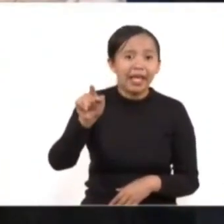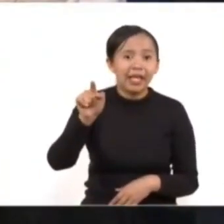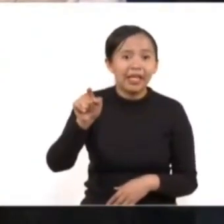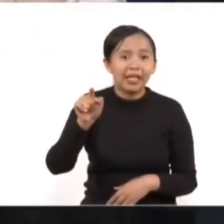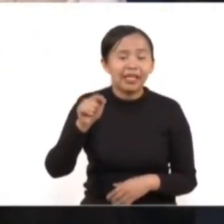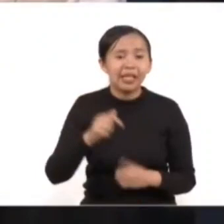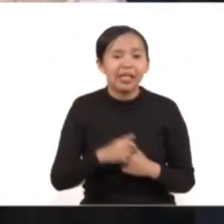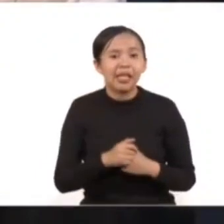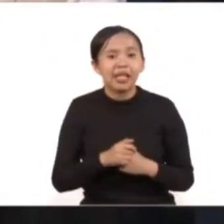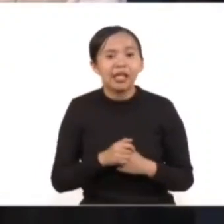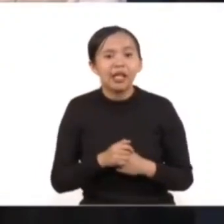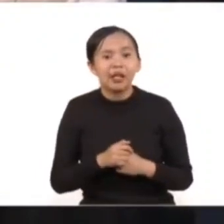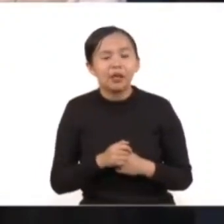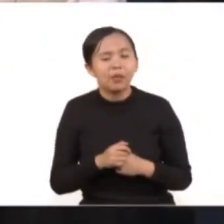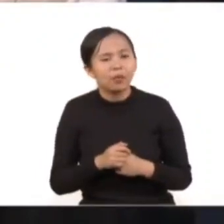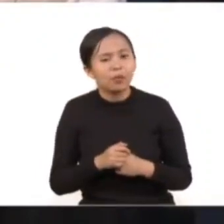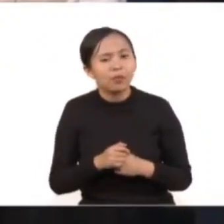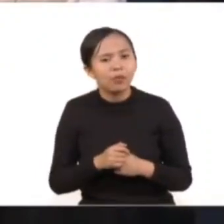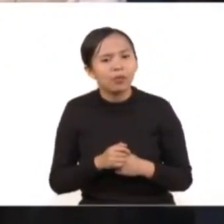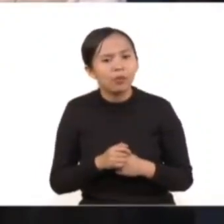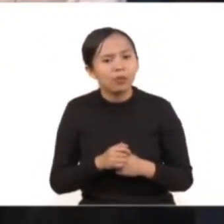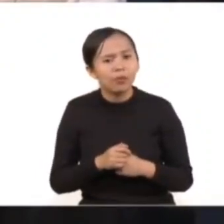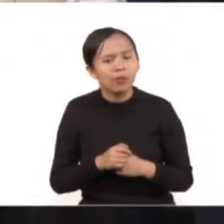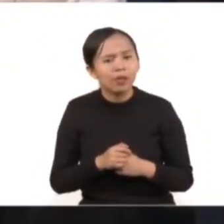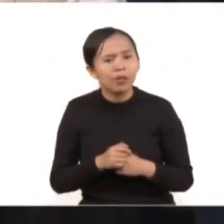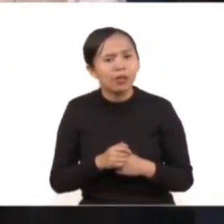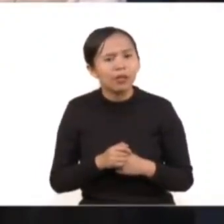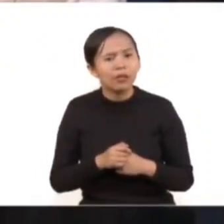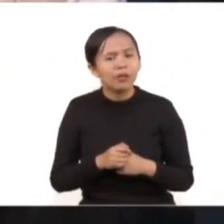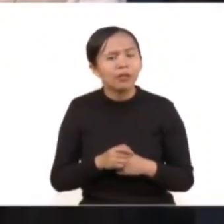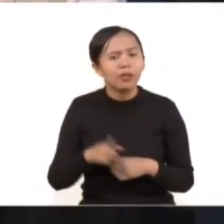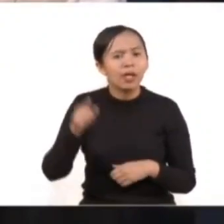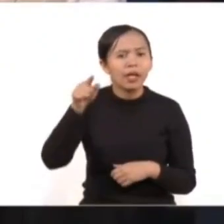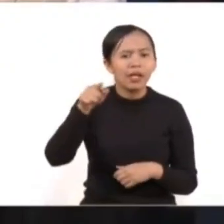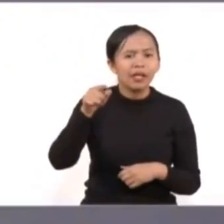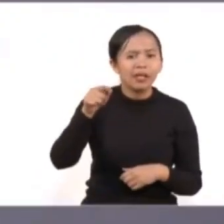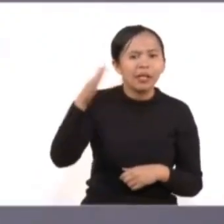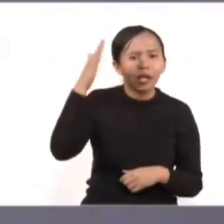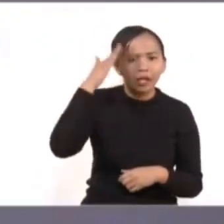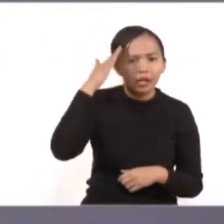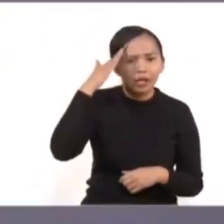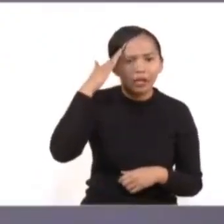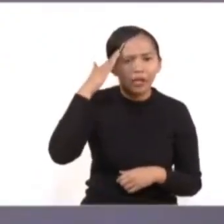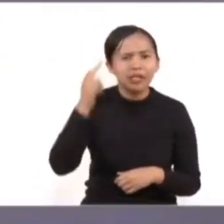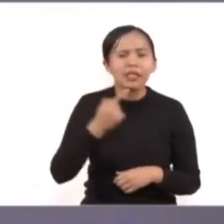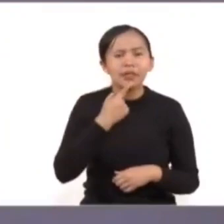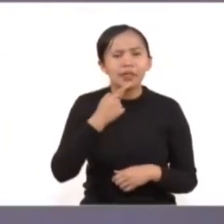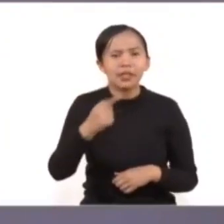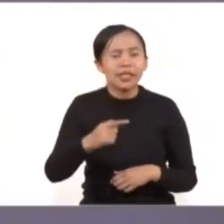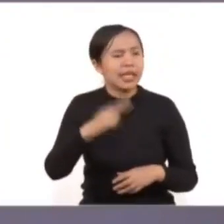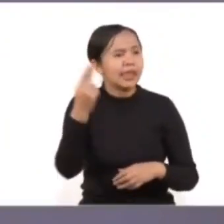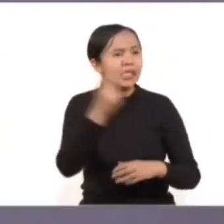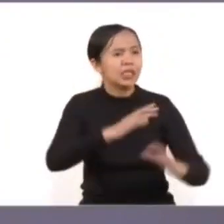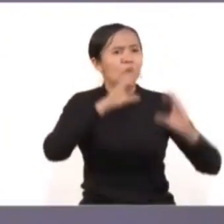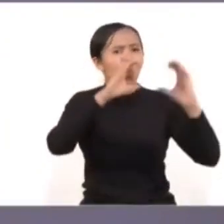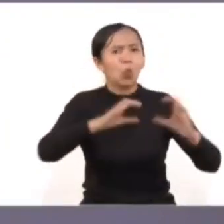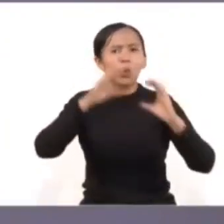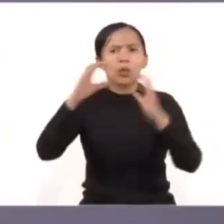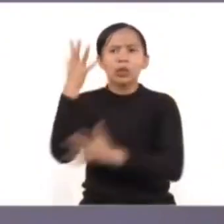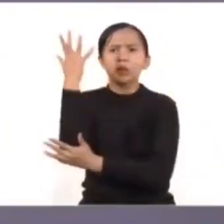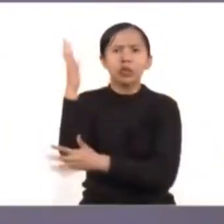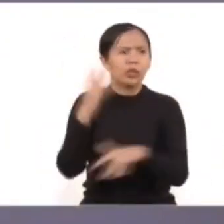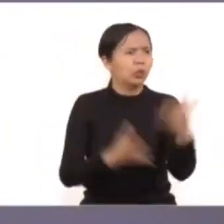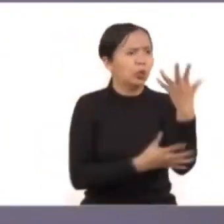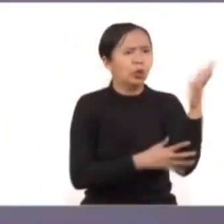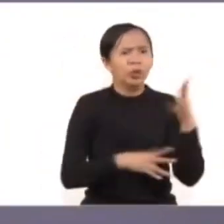le ha parado encima, enfrente a los principales líderes del mundo para decirles tienen que cuidar el medio ambiente, están